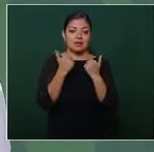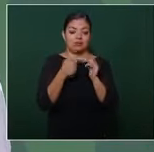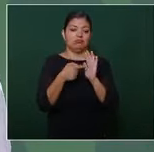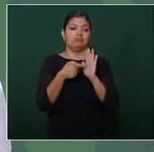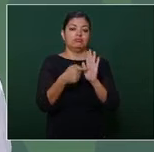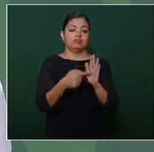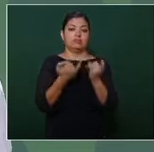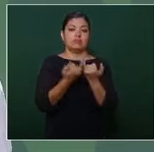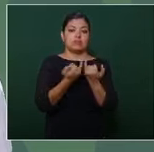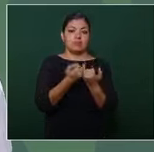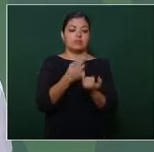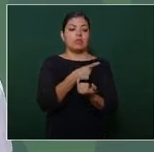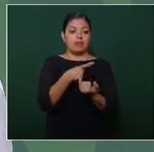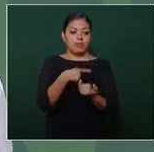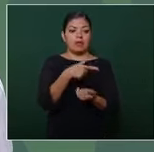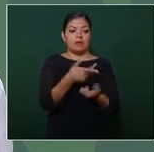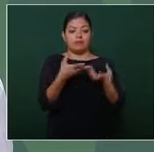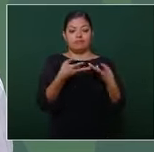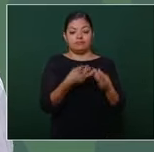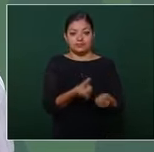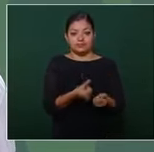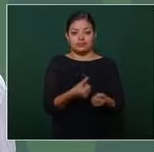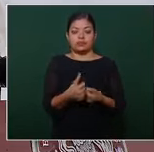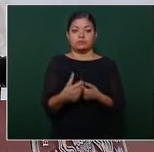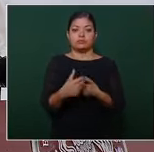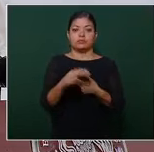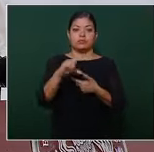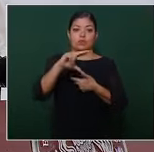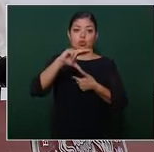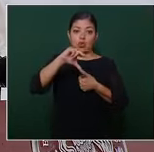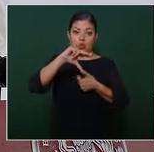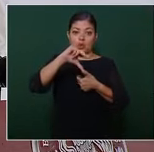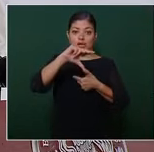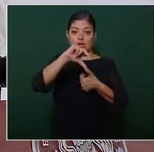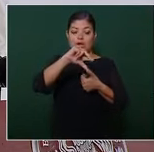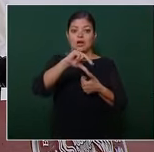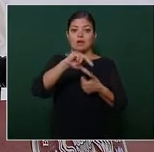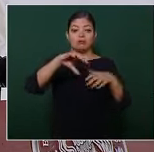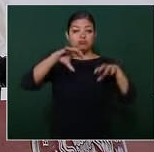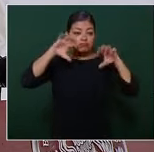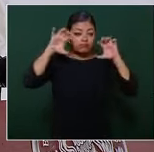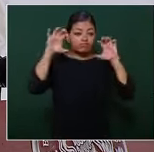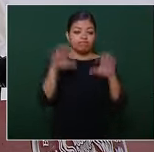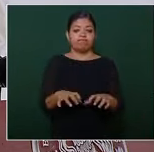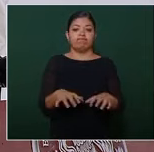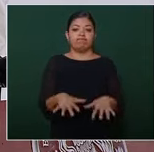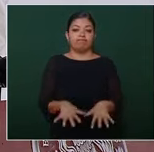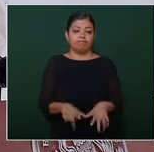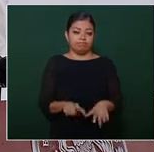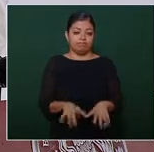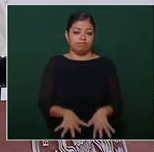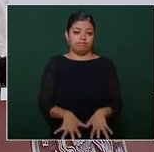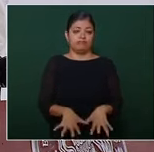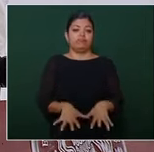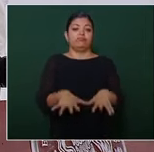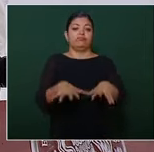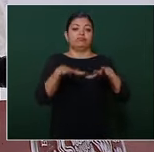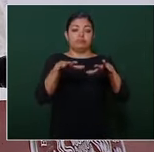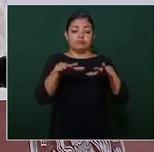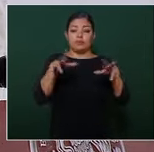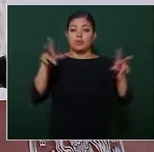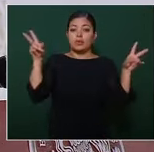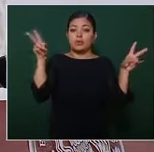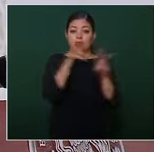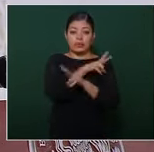ejecutar el mismo huracán lluvia severa inundación fluvial y